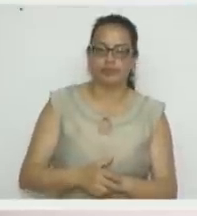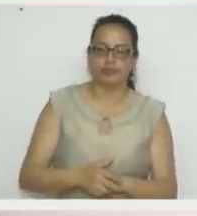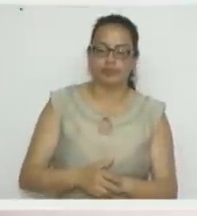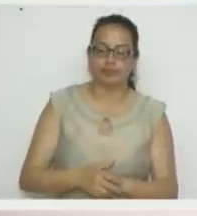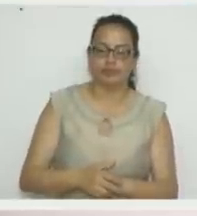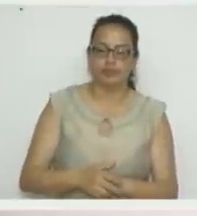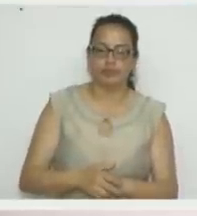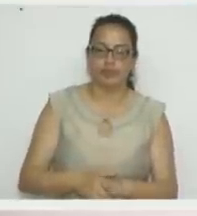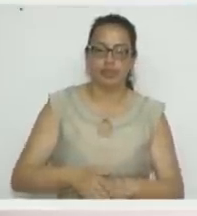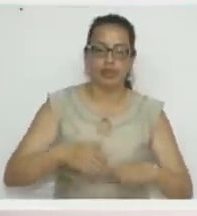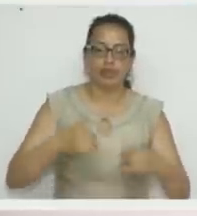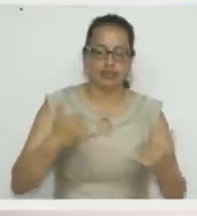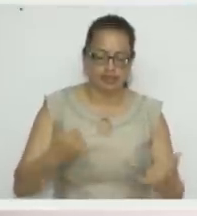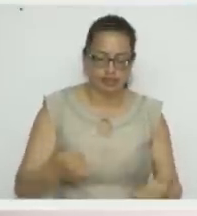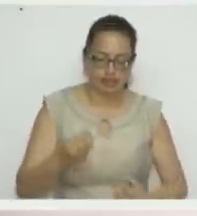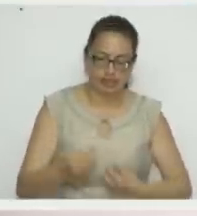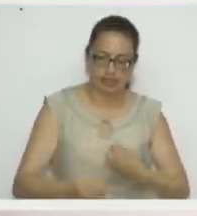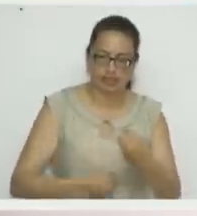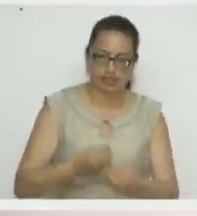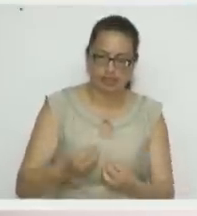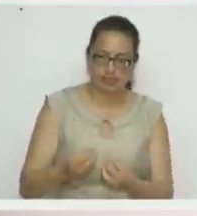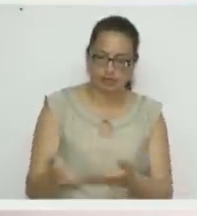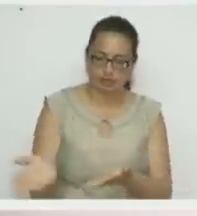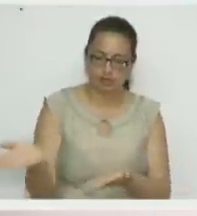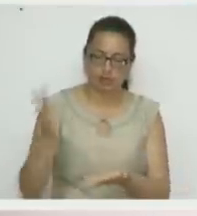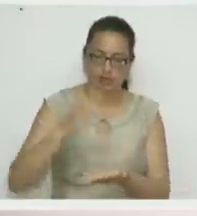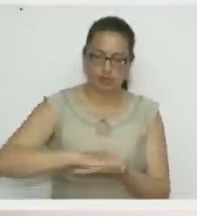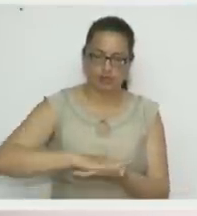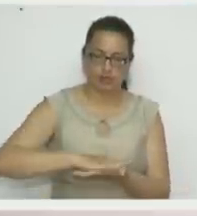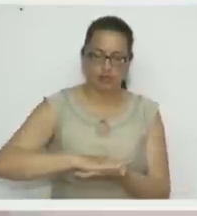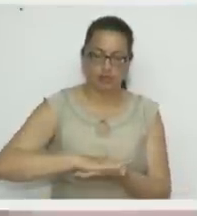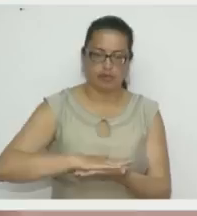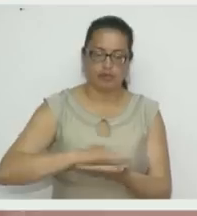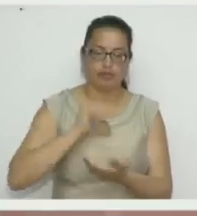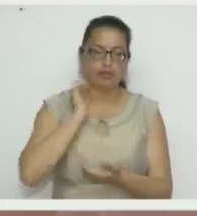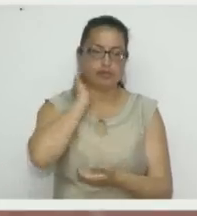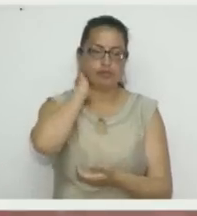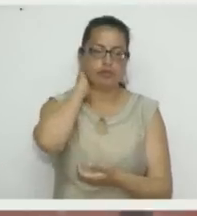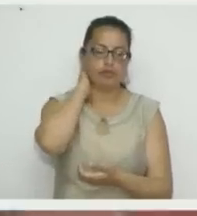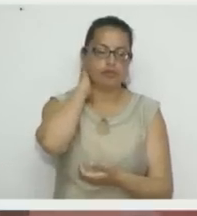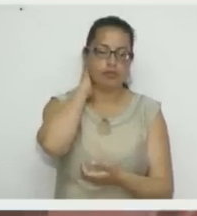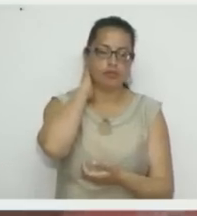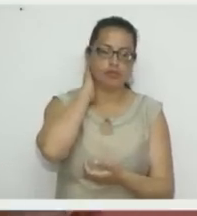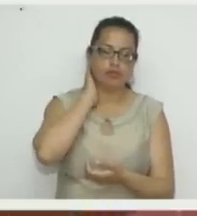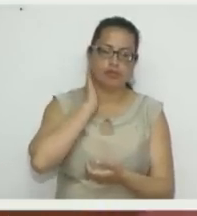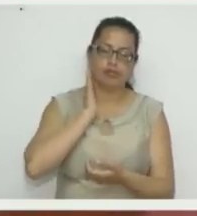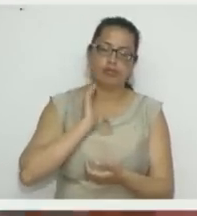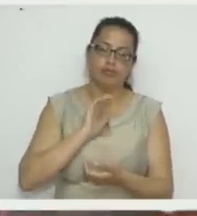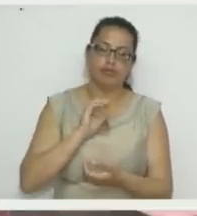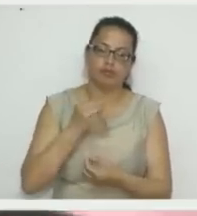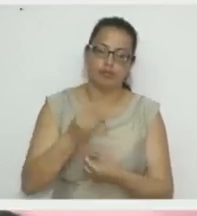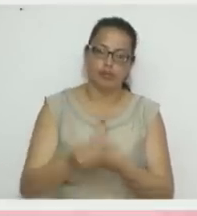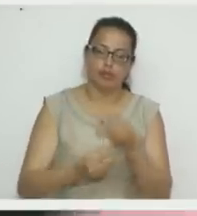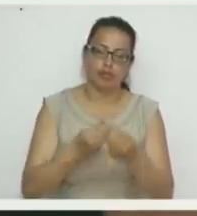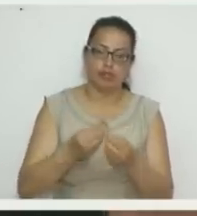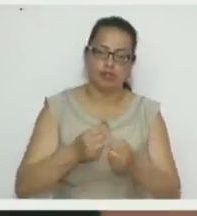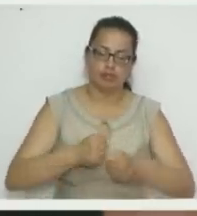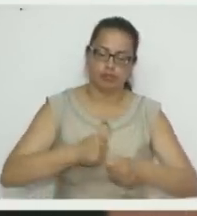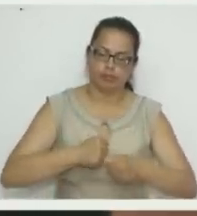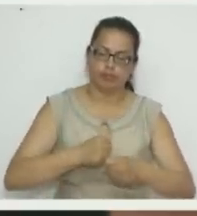Mira. Ya se hizo los dobles, ¿cierto? Acá me pasó algo. Le hizo muy duro. Le hice muy duro.